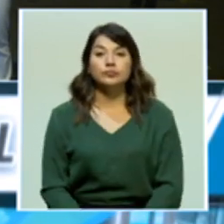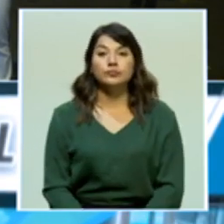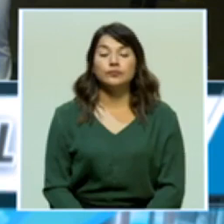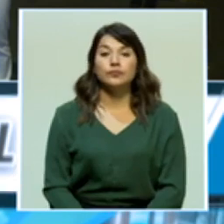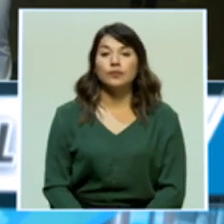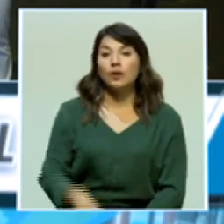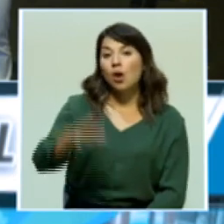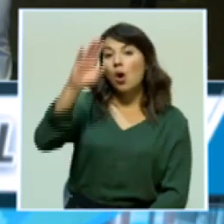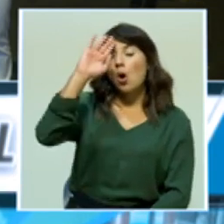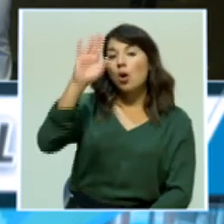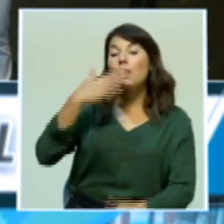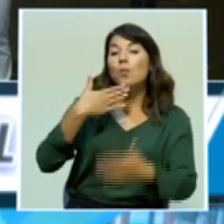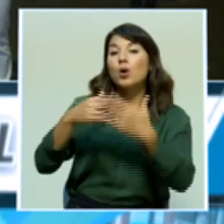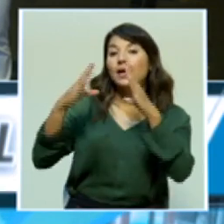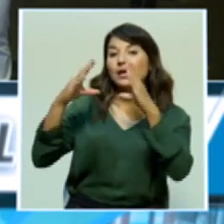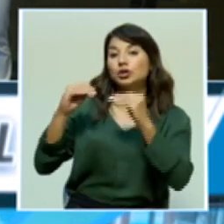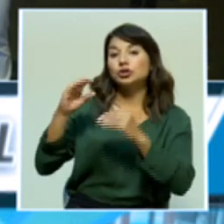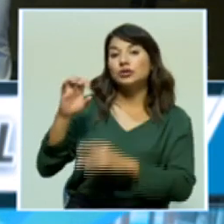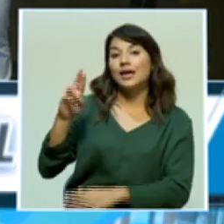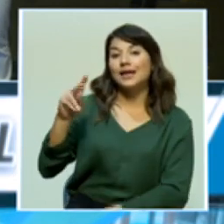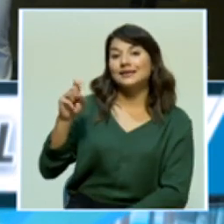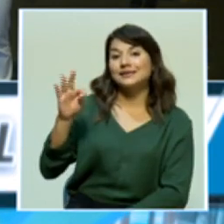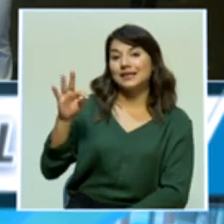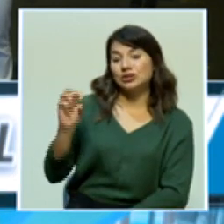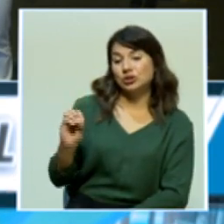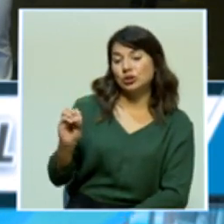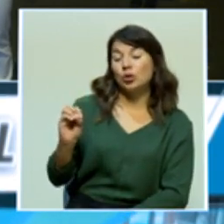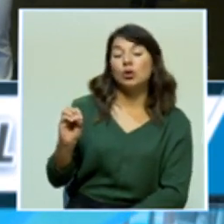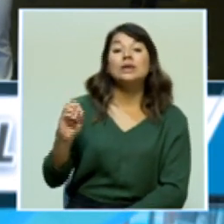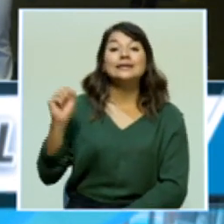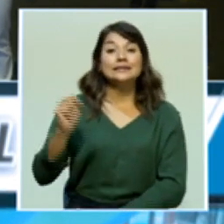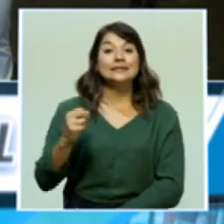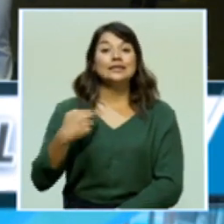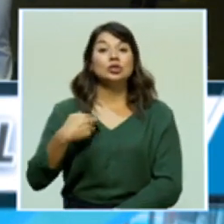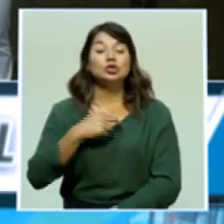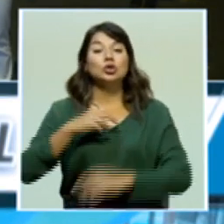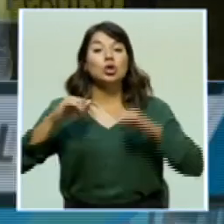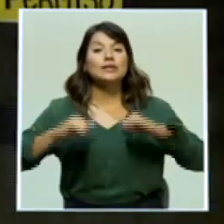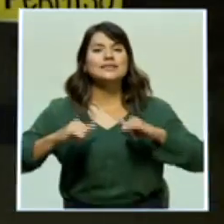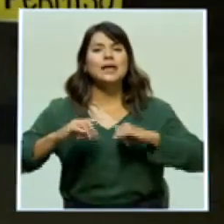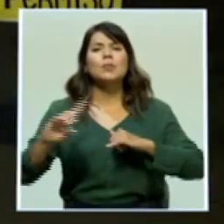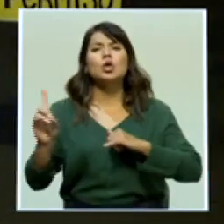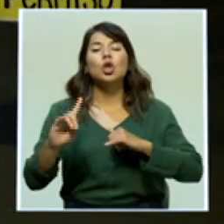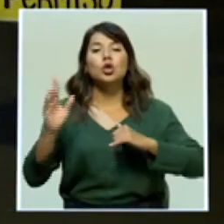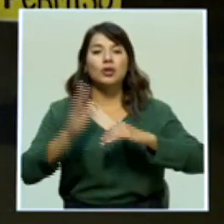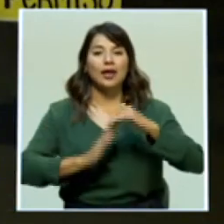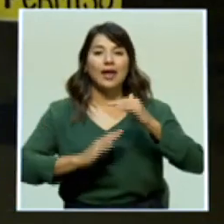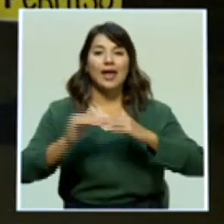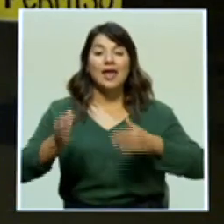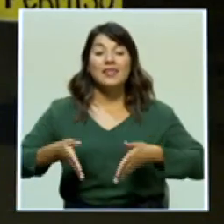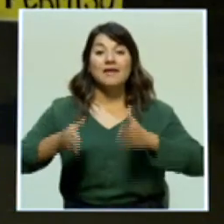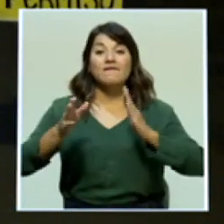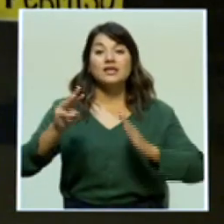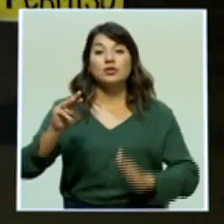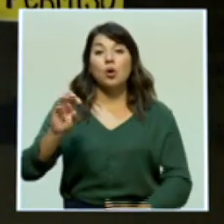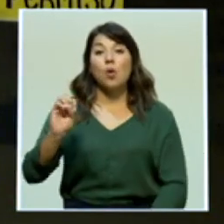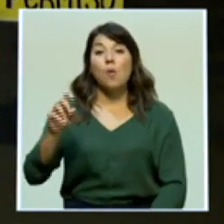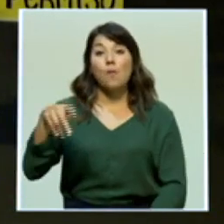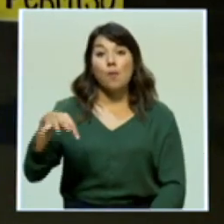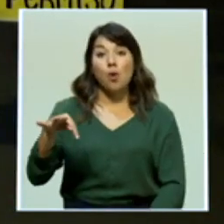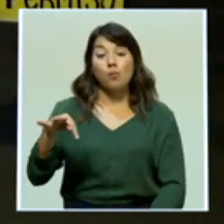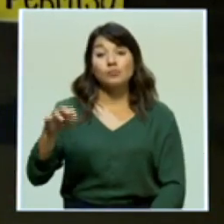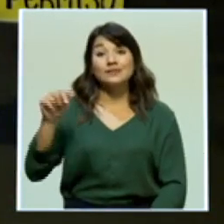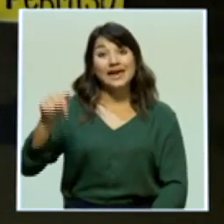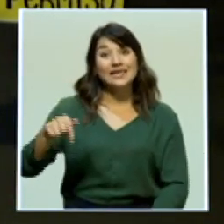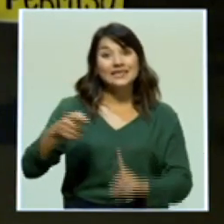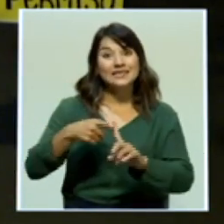Hola, ¿qué tal? Muy buenas noches, don Ernesto y amigos televidentes. Nosotros nos encontramos en las afueras del edificio del MOP, donde desde las